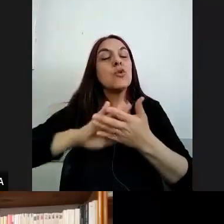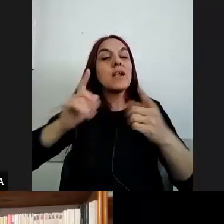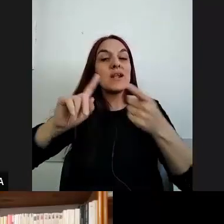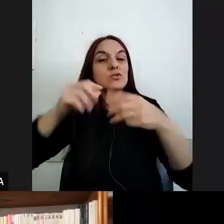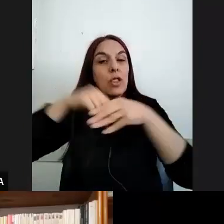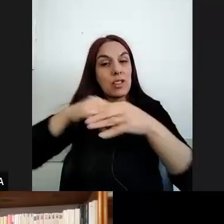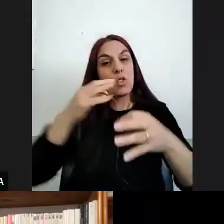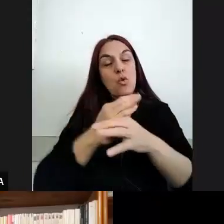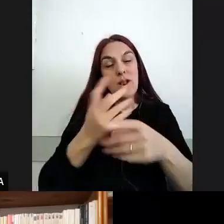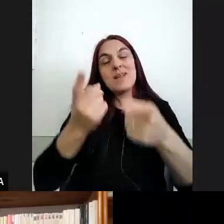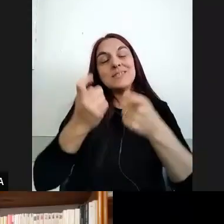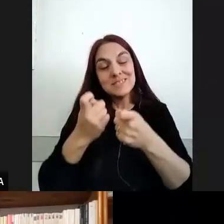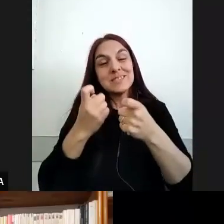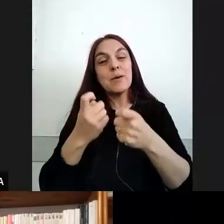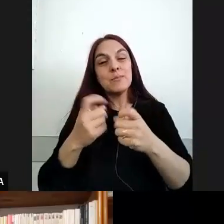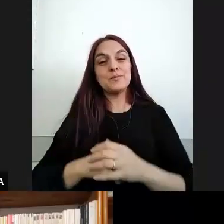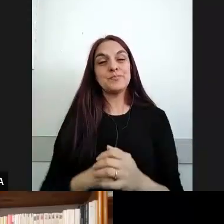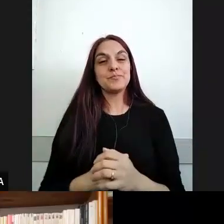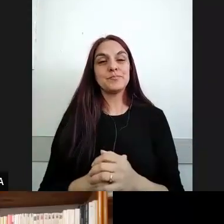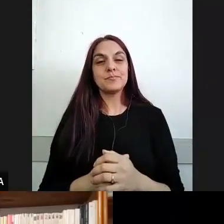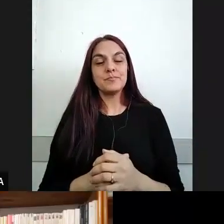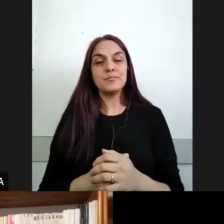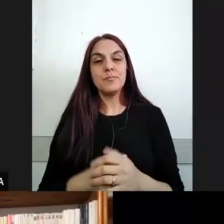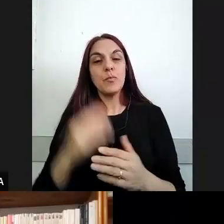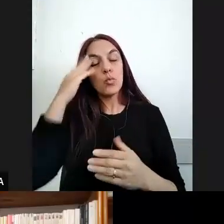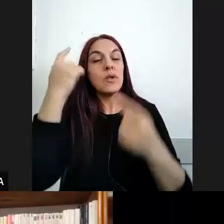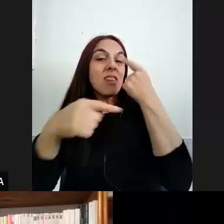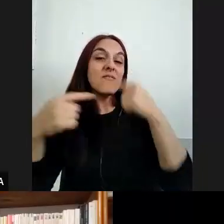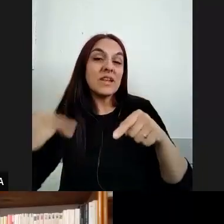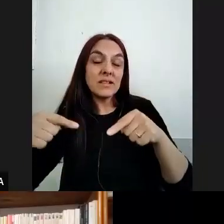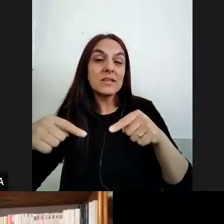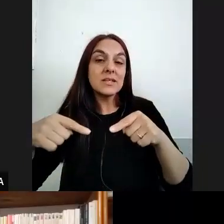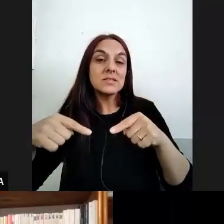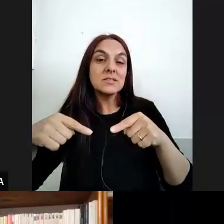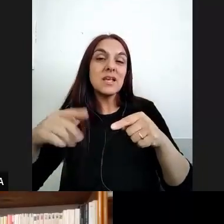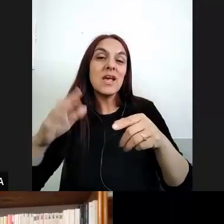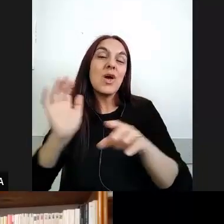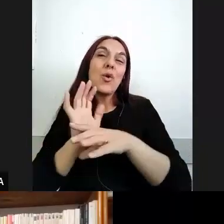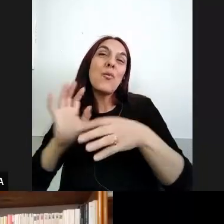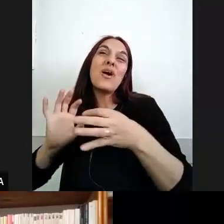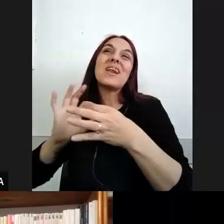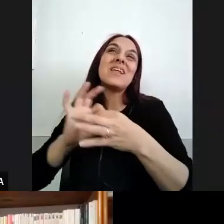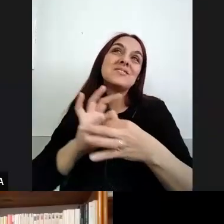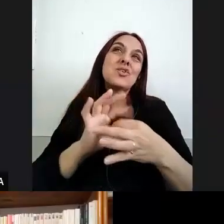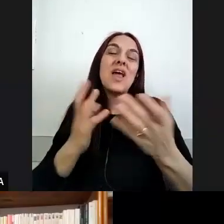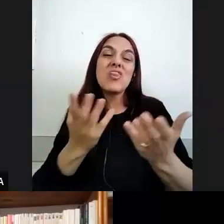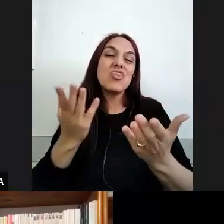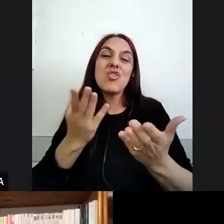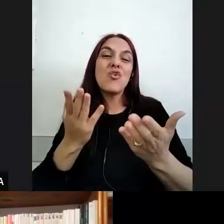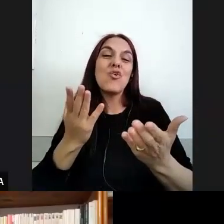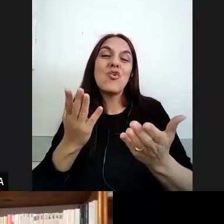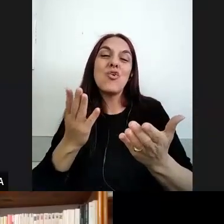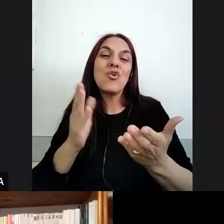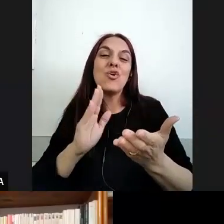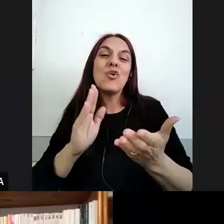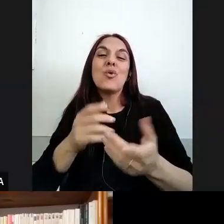escuela el uso de la interculturalidad parece muchas veces ligado como decíamos quizás a una una definición estática de la